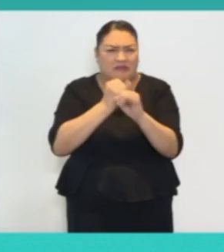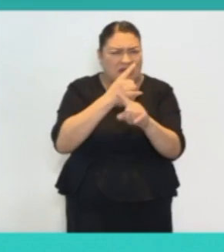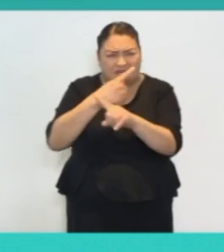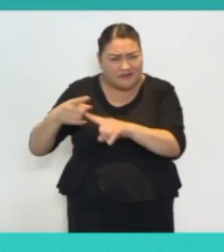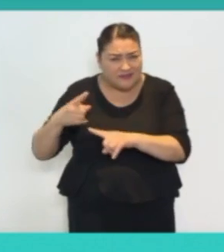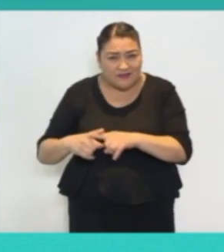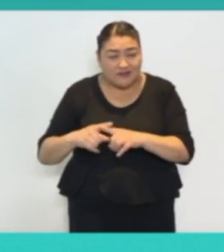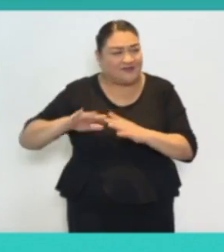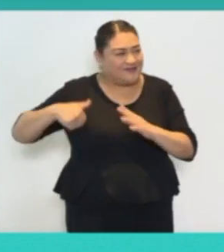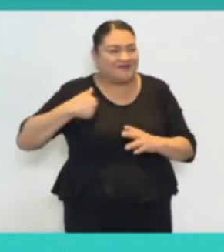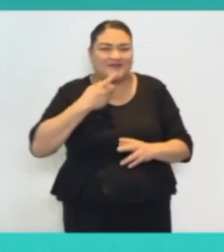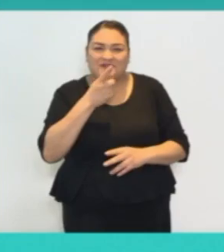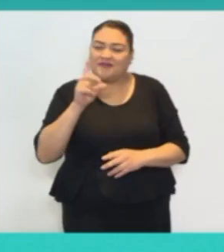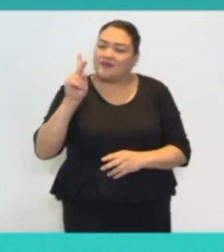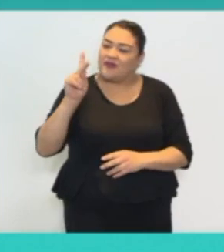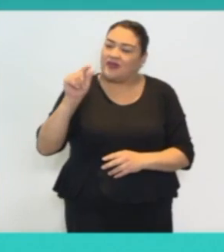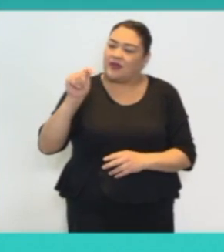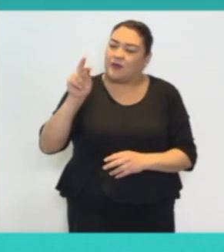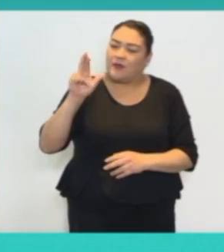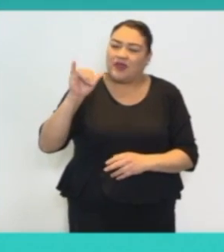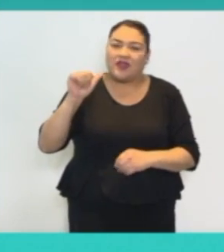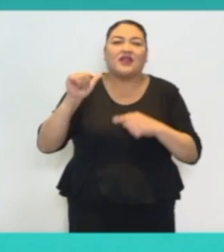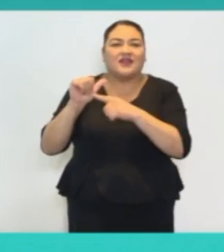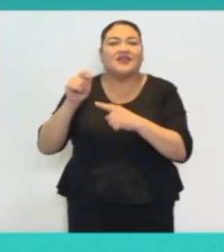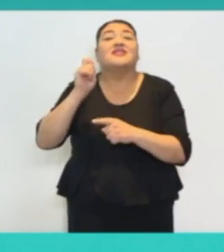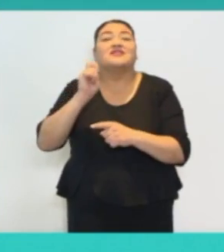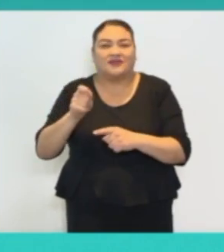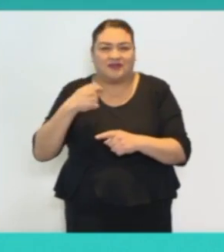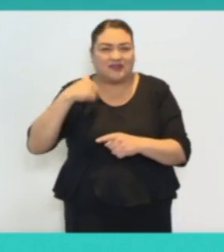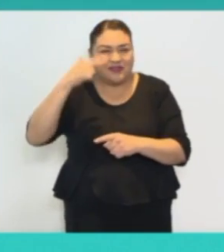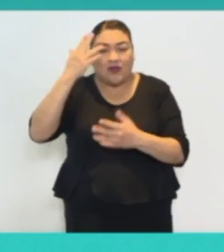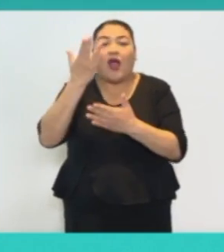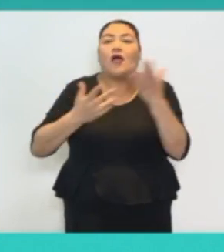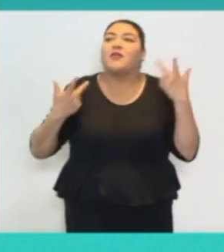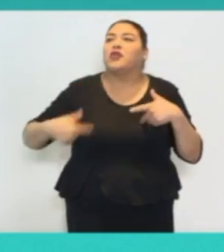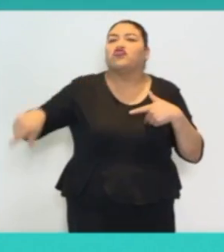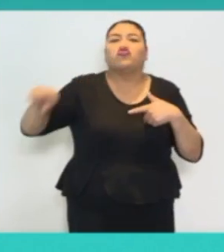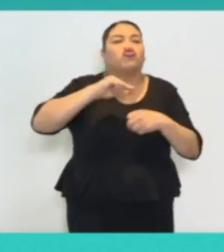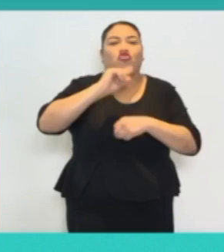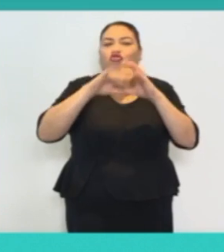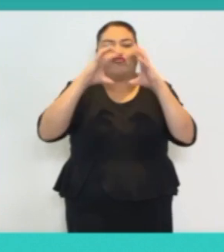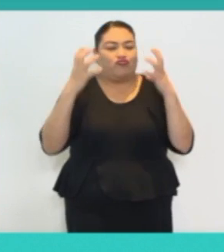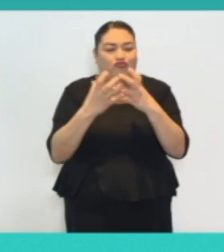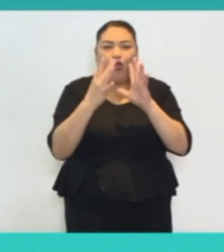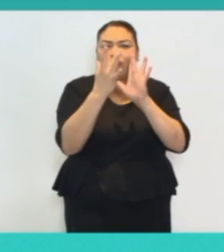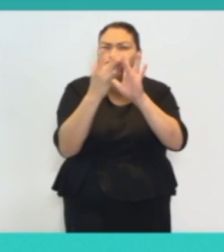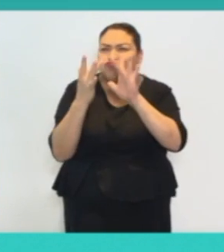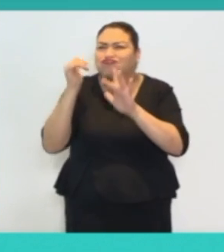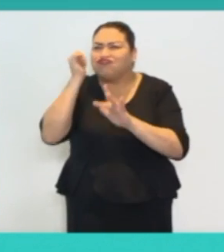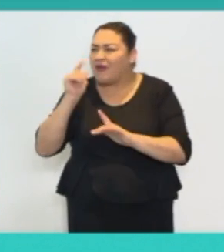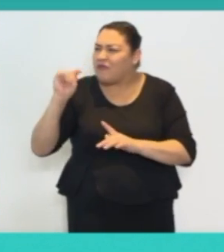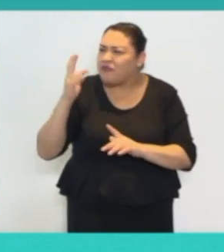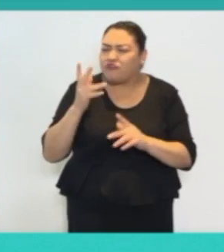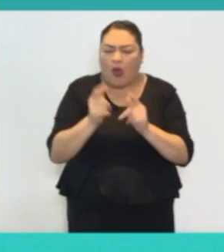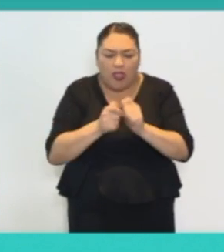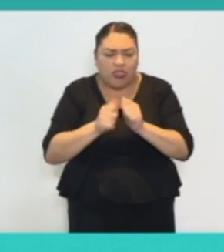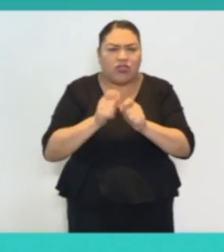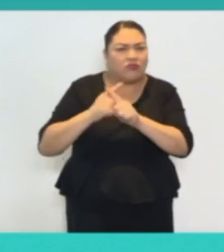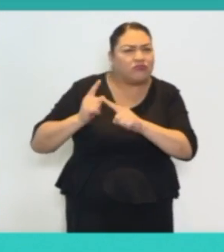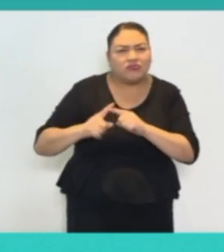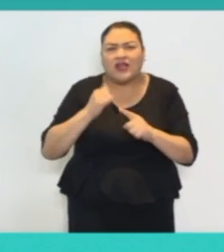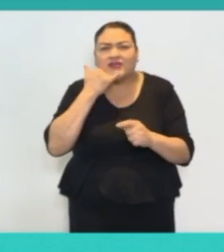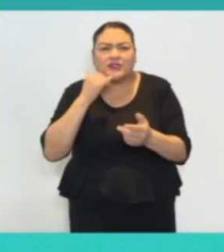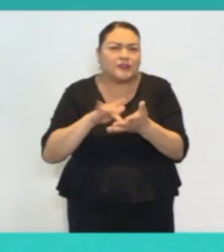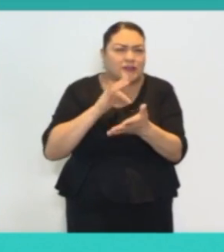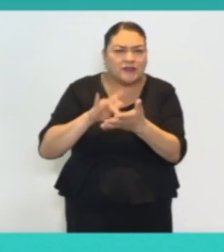o las nuevas incógnitas que generan en el ciudadano del mundo de hoy el vivir inmerso en las tecnologías, entonces,